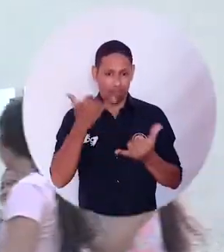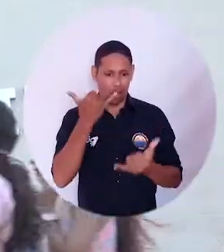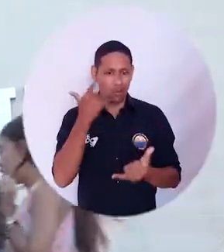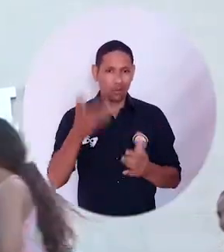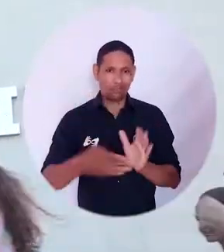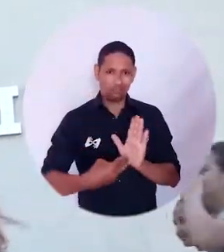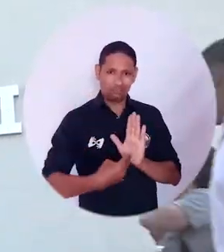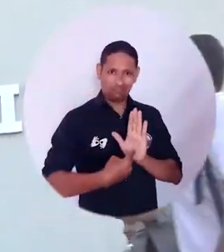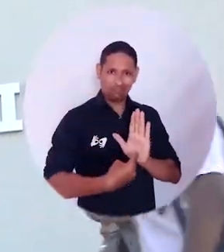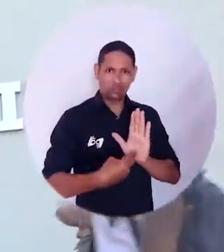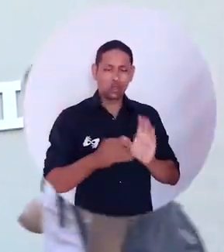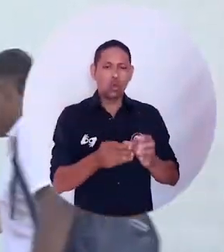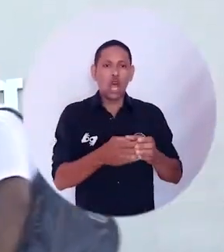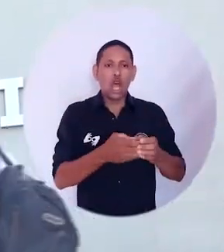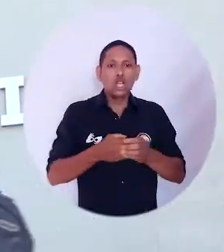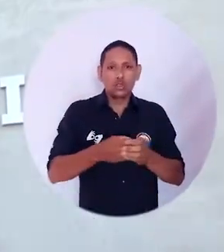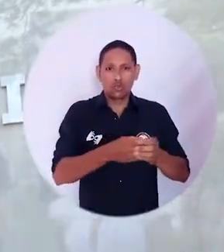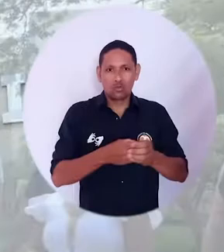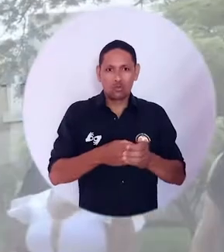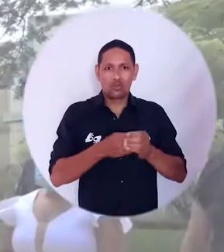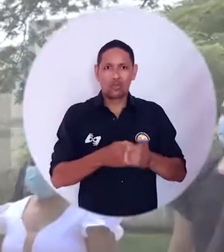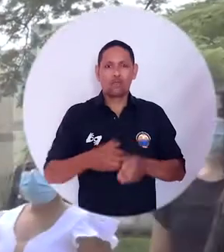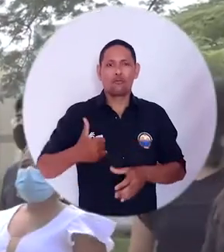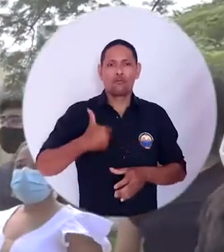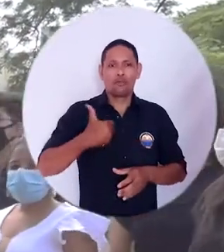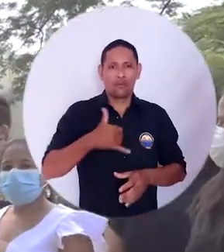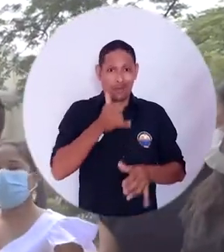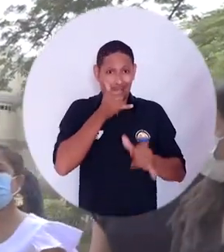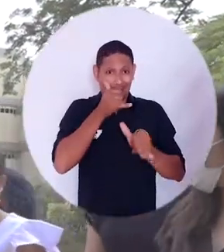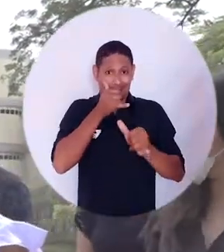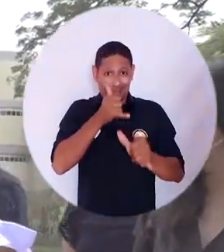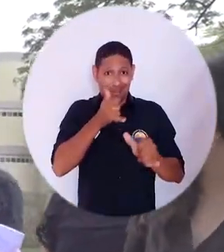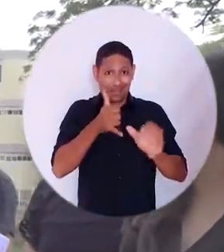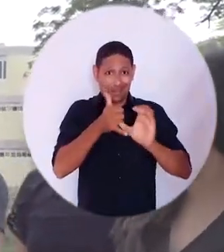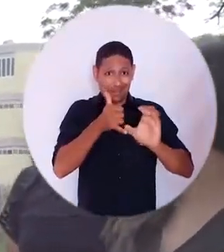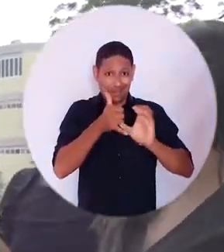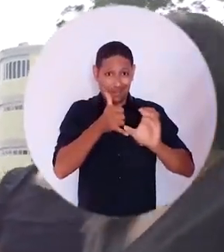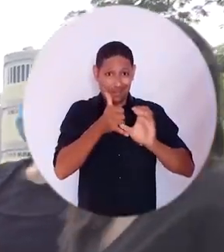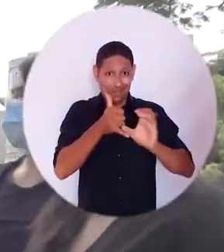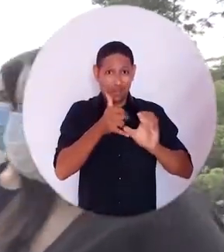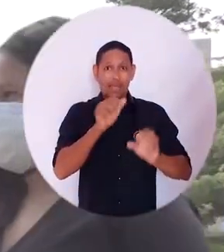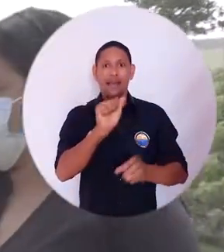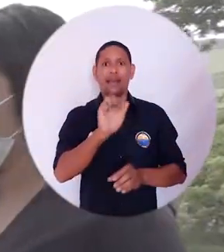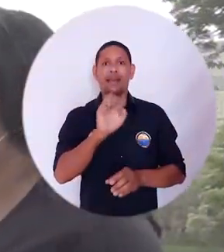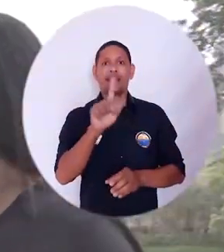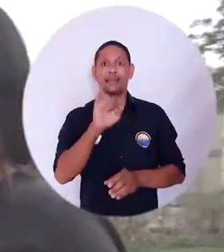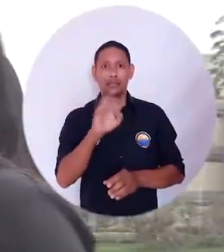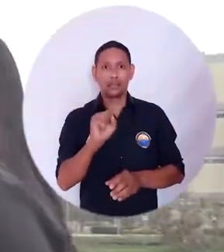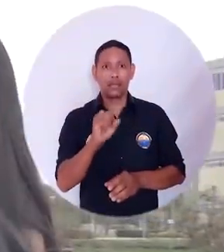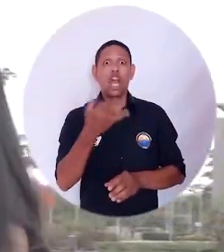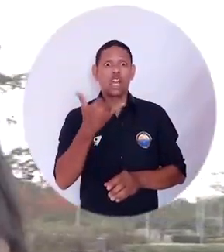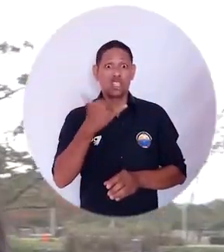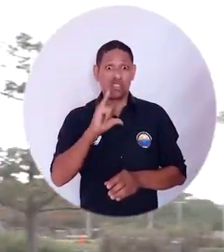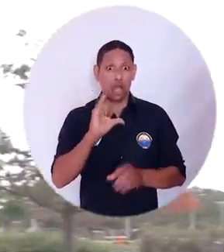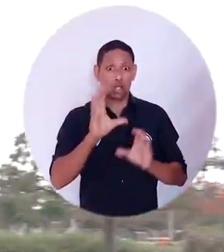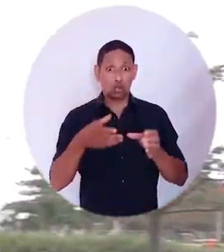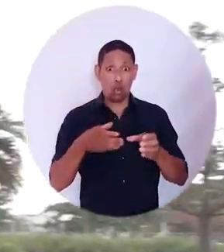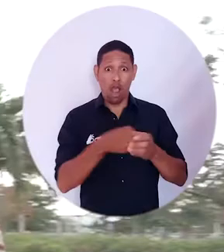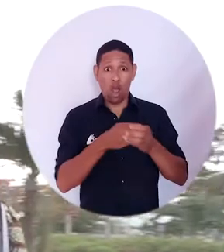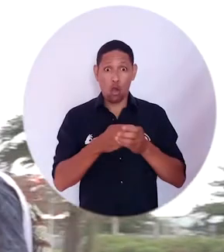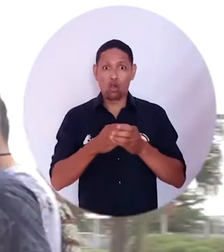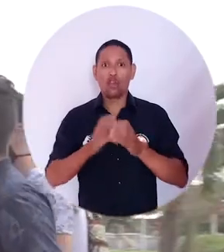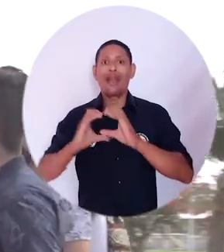como lo han proyectado los gestores de la Asociación Estudiantil de Ingeniería de Sistemas, AESIS, quienes recientemente legalizaron esta